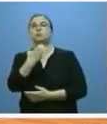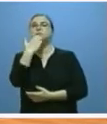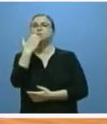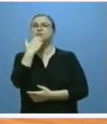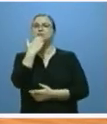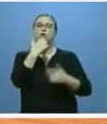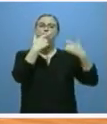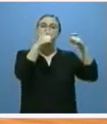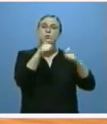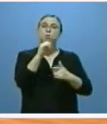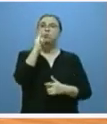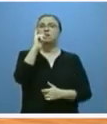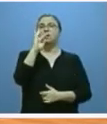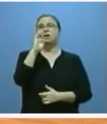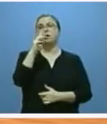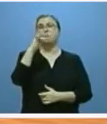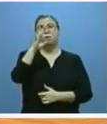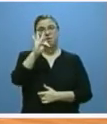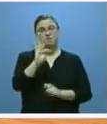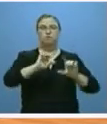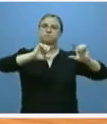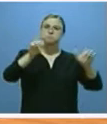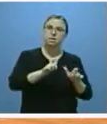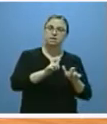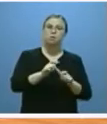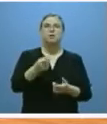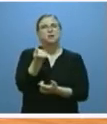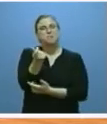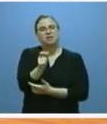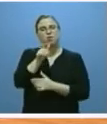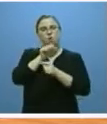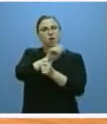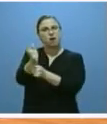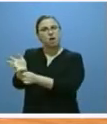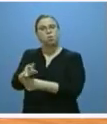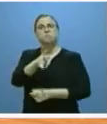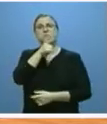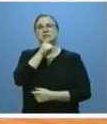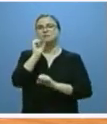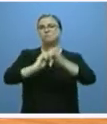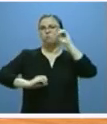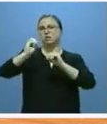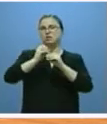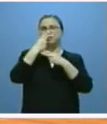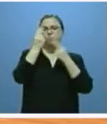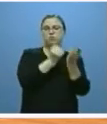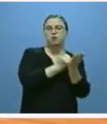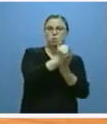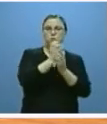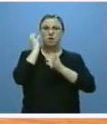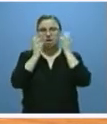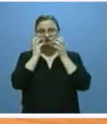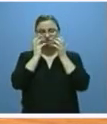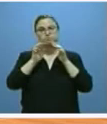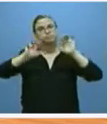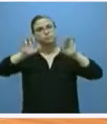en módulos del IRPF en cánones para el riego y en tasas públicas de agricultores y ganaderos. Ayudas